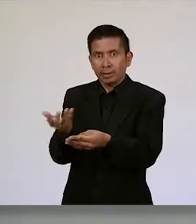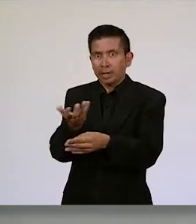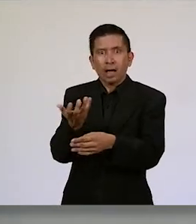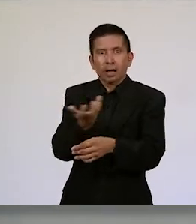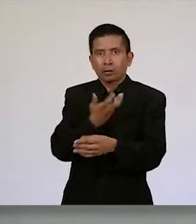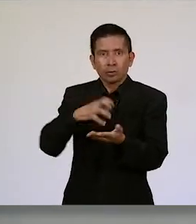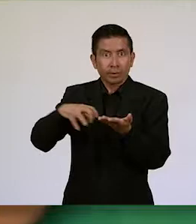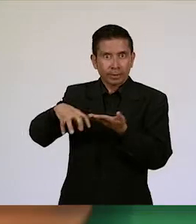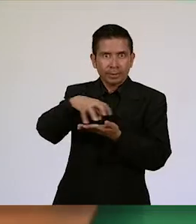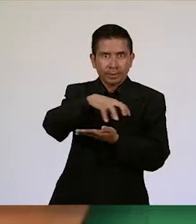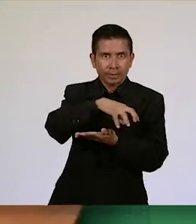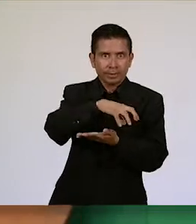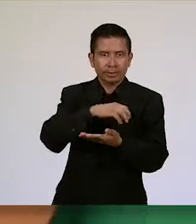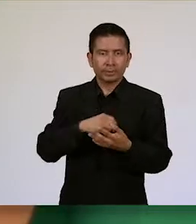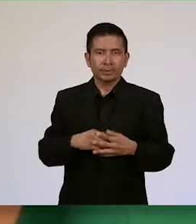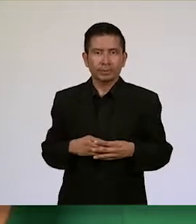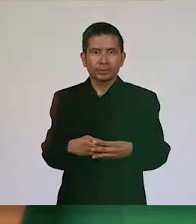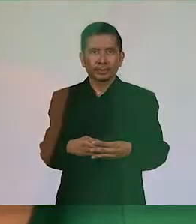las municipalidades.